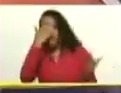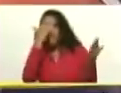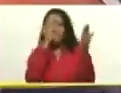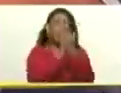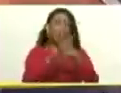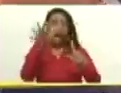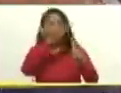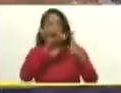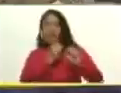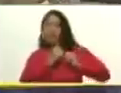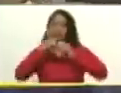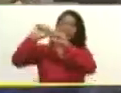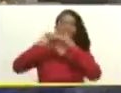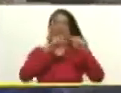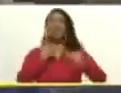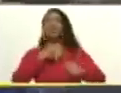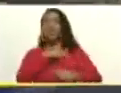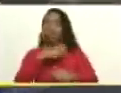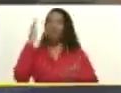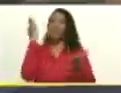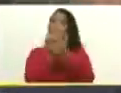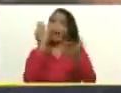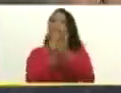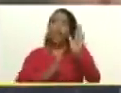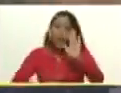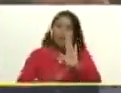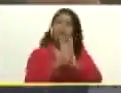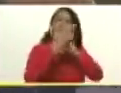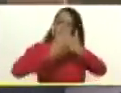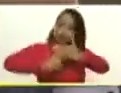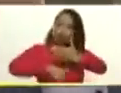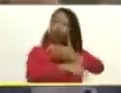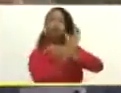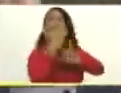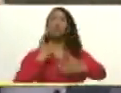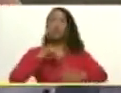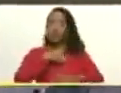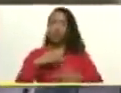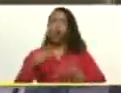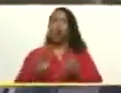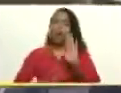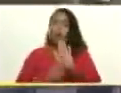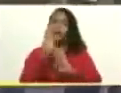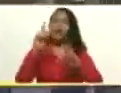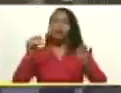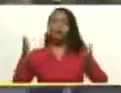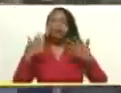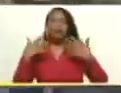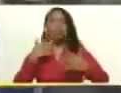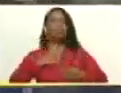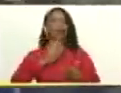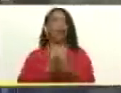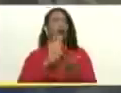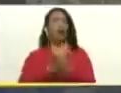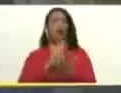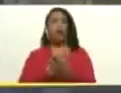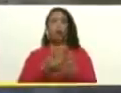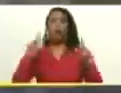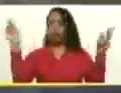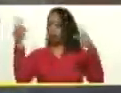las amenazas y hemos salido siempre, en todas las circunstancias, salido airosos, victoriosos,